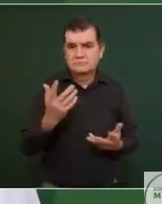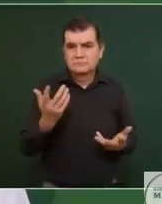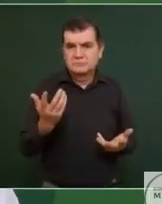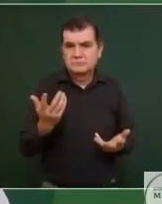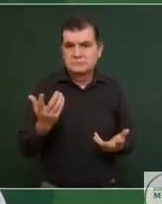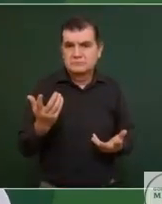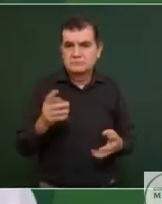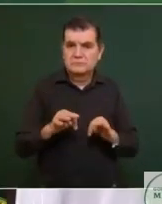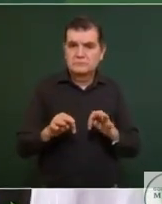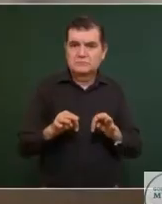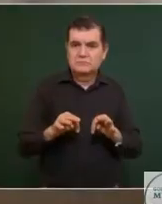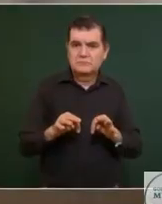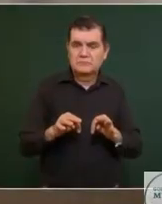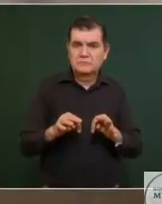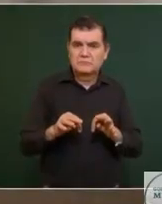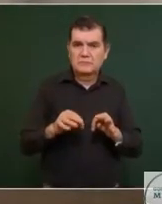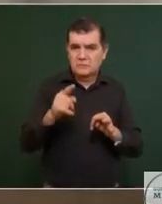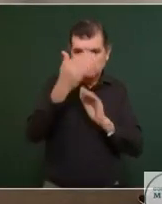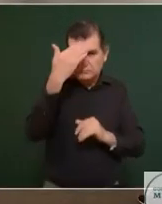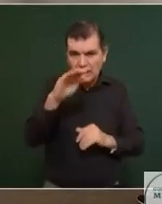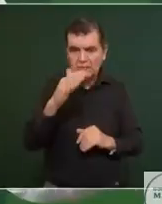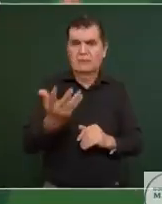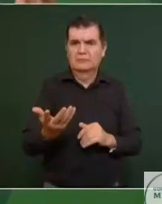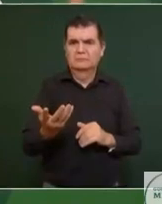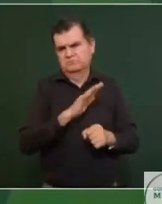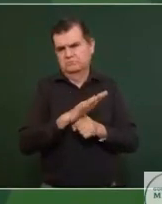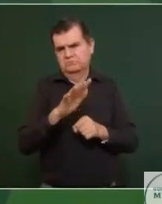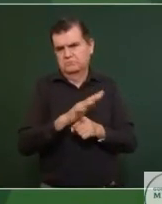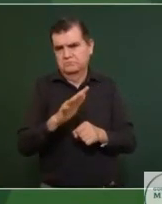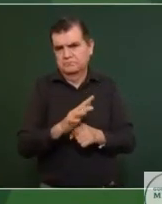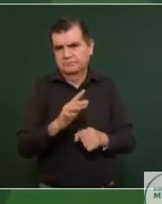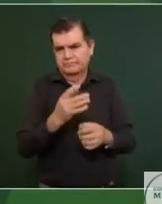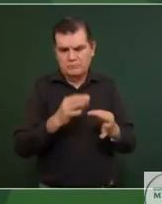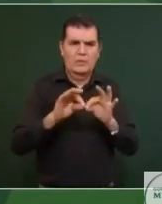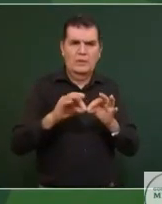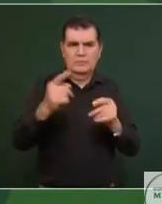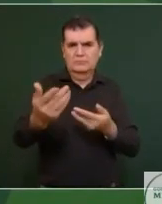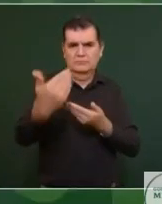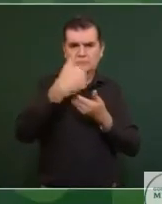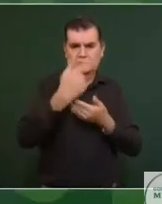trabajan en la construcción, pues sería muy importante su apoyo.